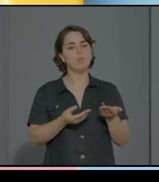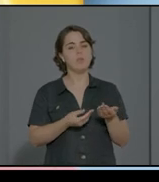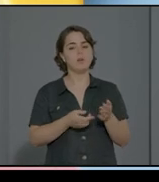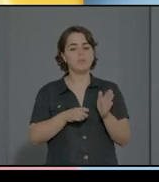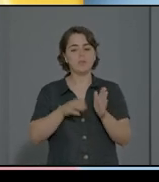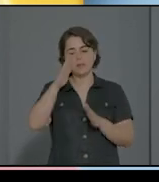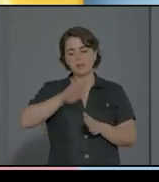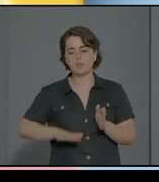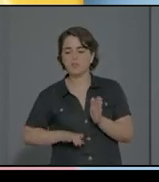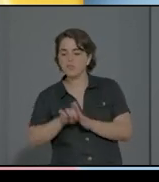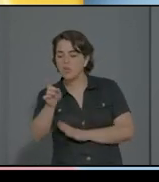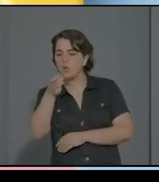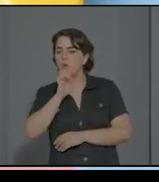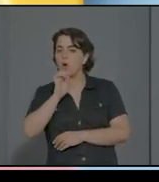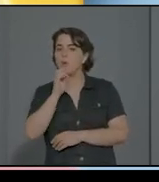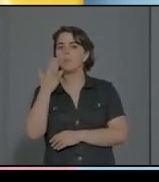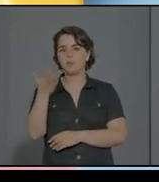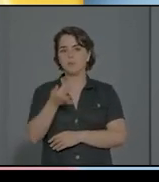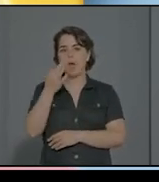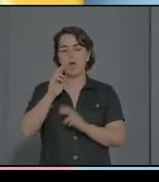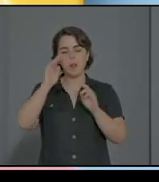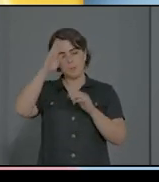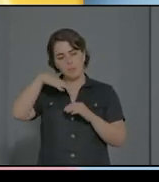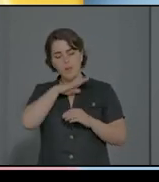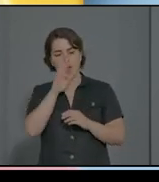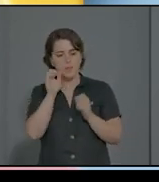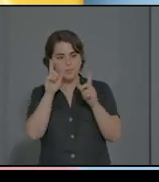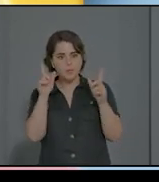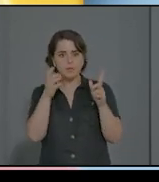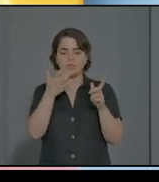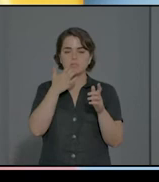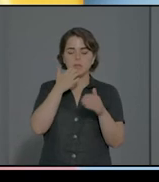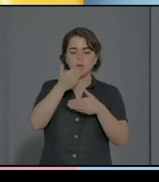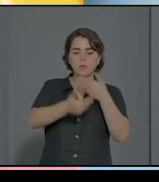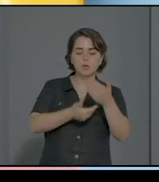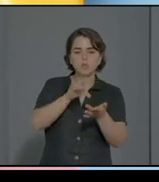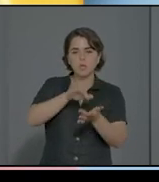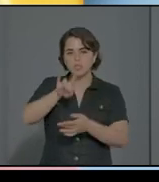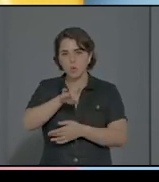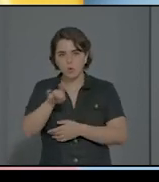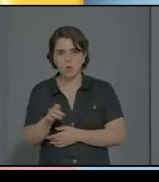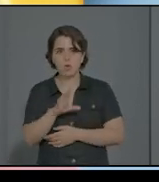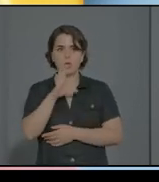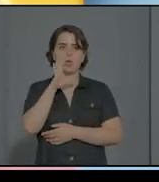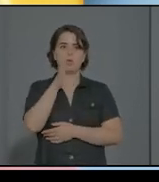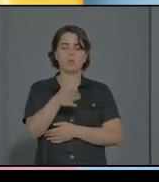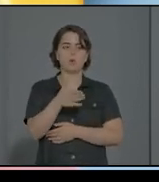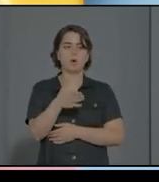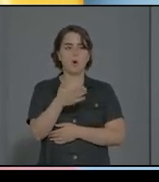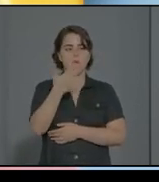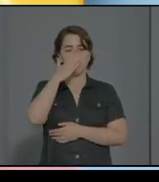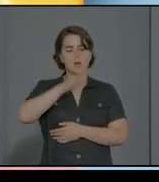conscientes de ver si hay progreso o no. Por lo tanto, los niños con autismo tienen causas y motivaciones